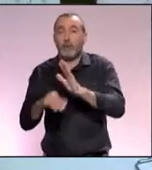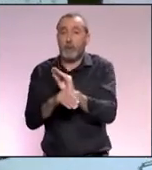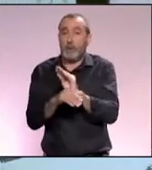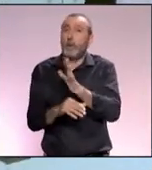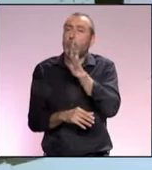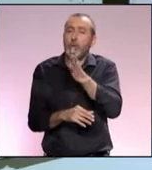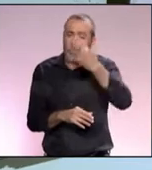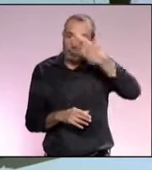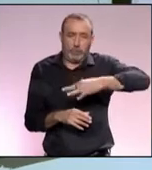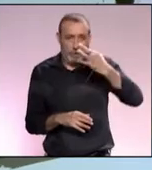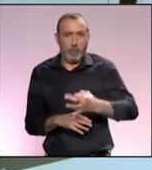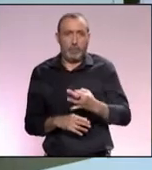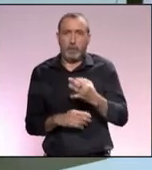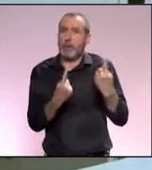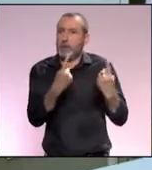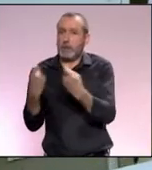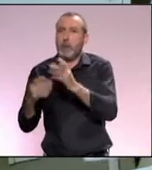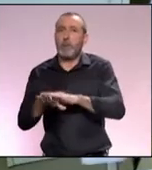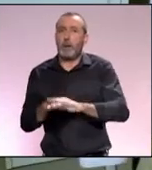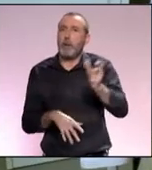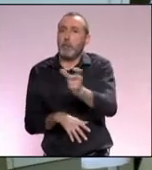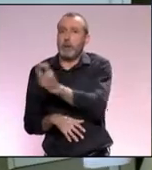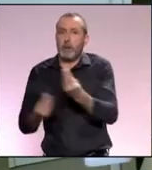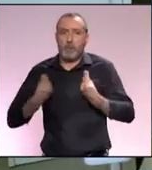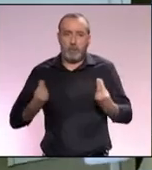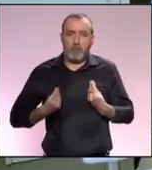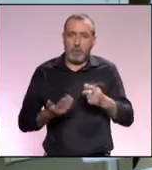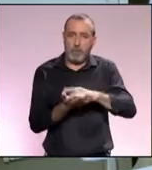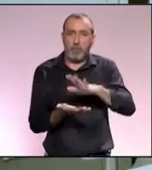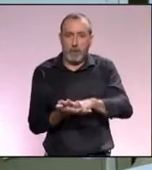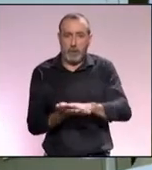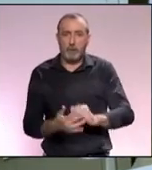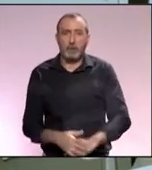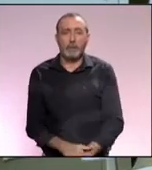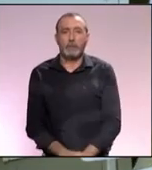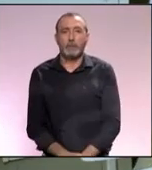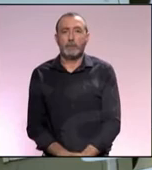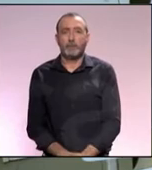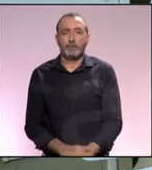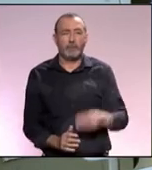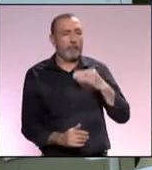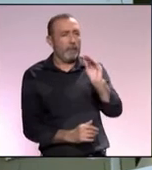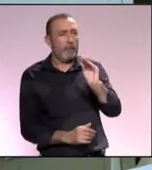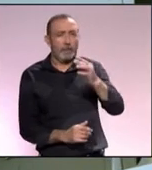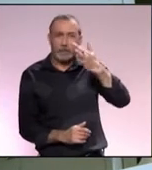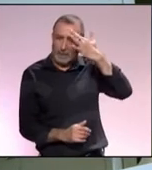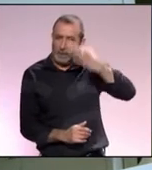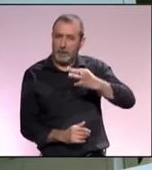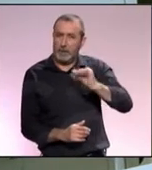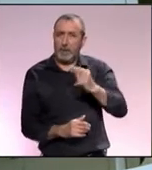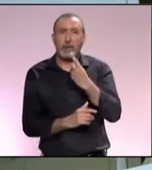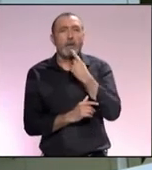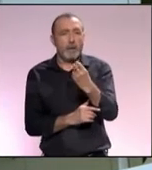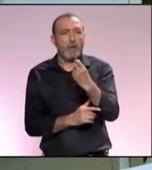que es absolutamente necesario para las personas que viven en Málaga. ¿Crees que es difícil desarrollar el